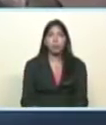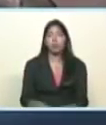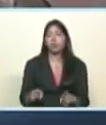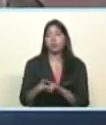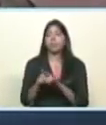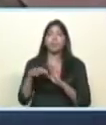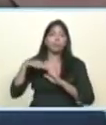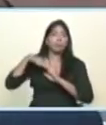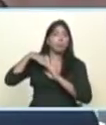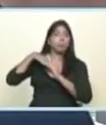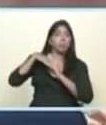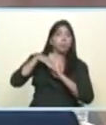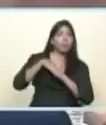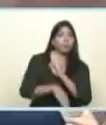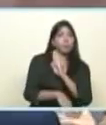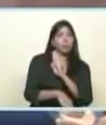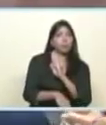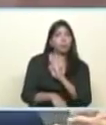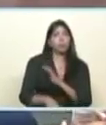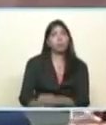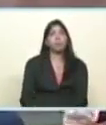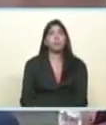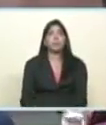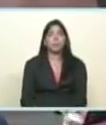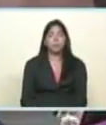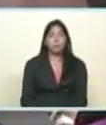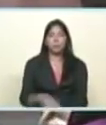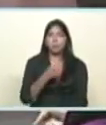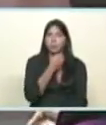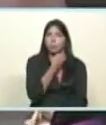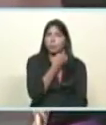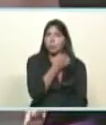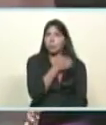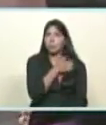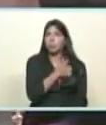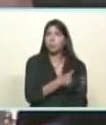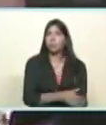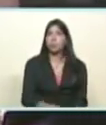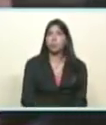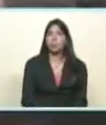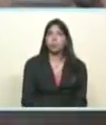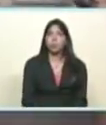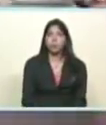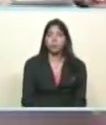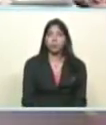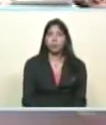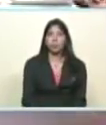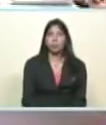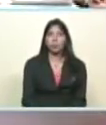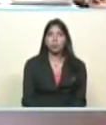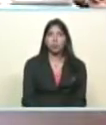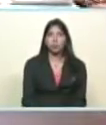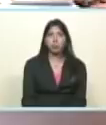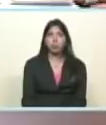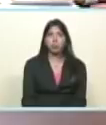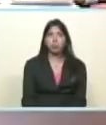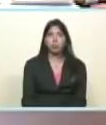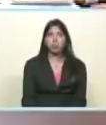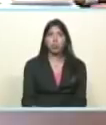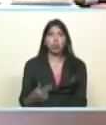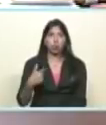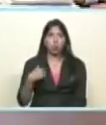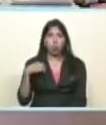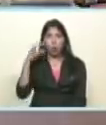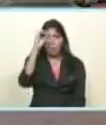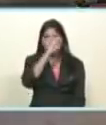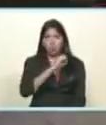de decline hacia la desaparición a la cual está destinado el partido político de la derecha fascista amarilla. Comentarios que